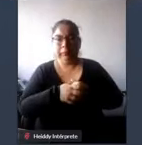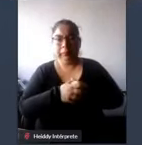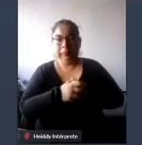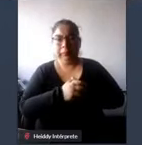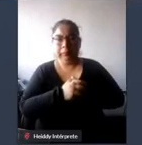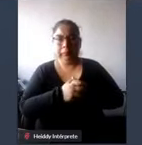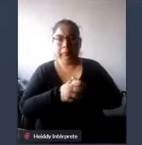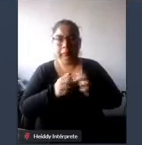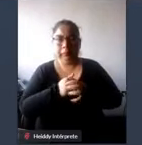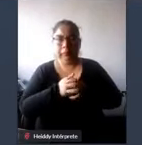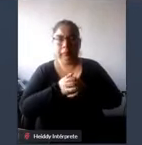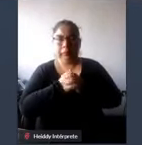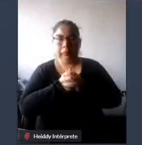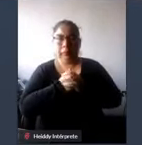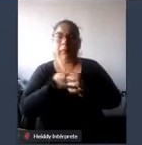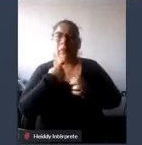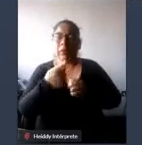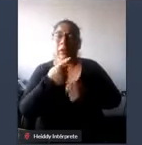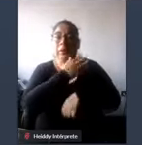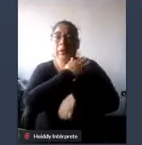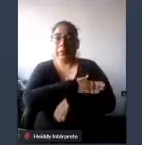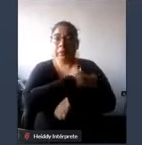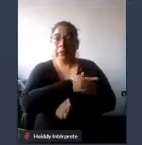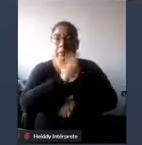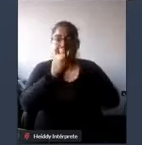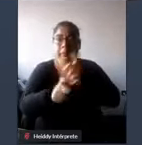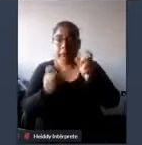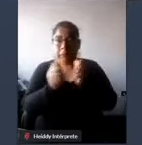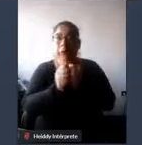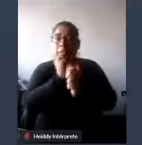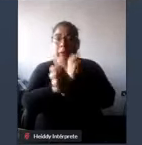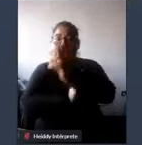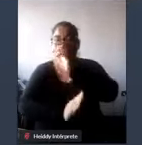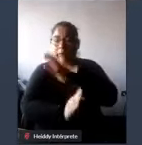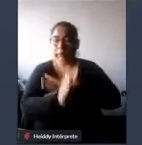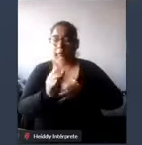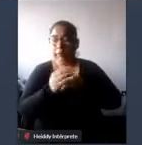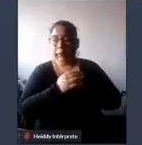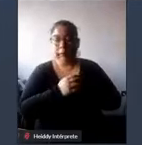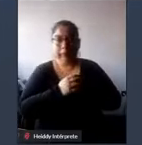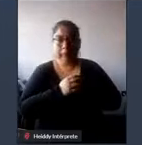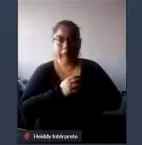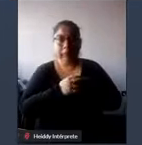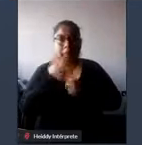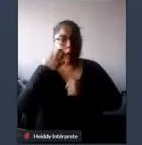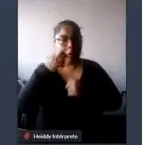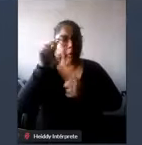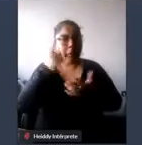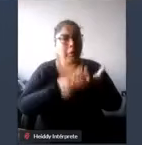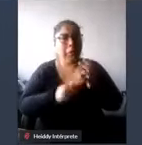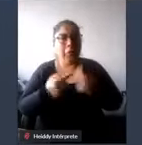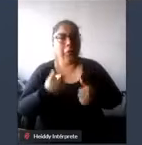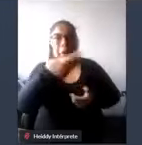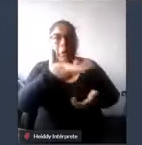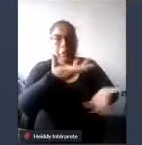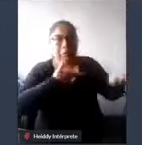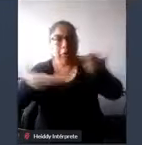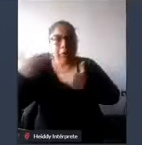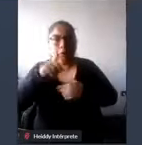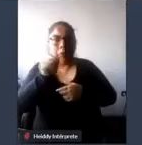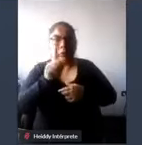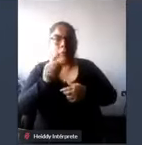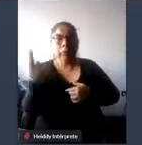que se supone van a favorecer a las personas con discapacidad pero no nos favorecen a todos solamente